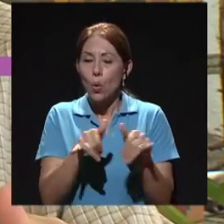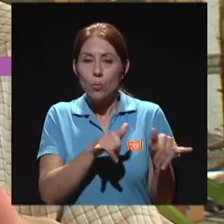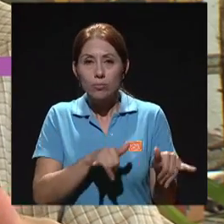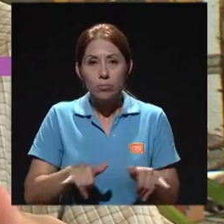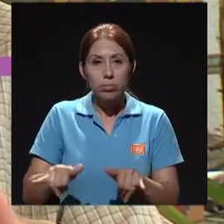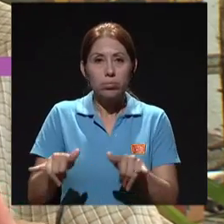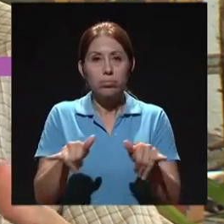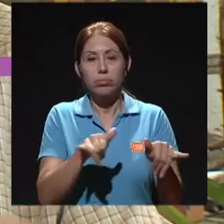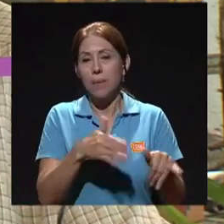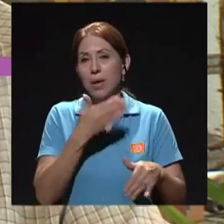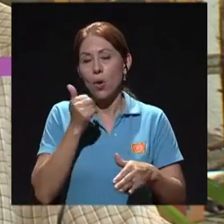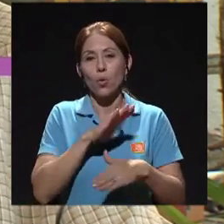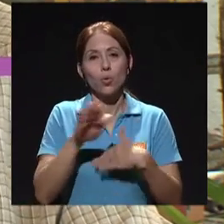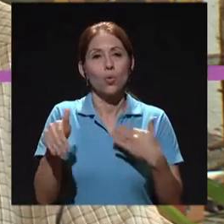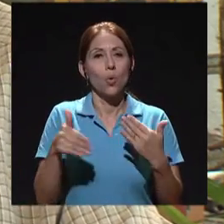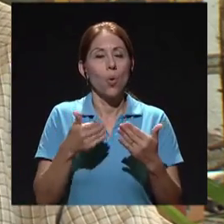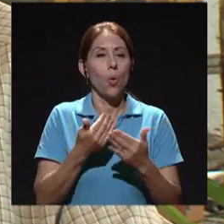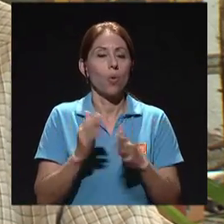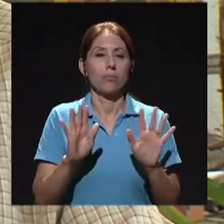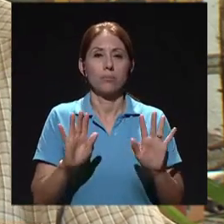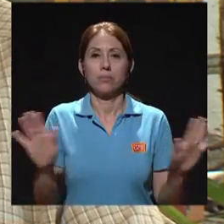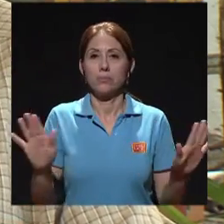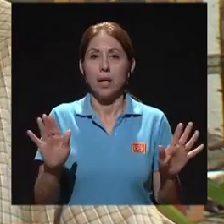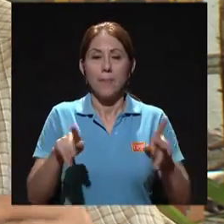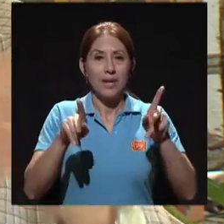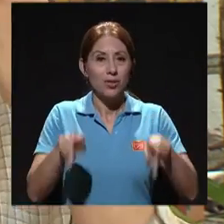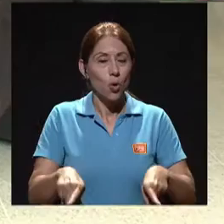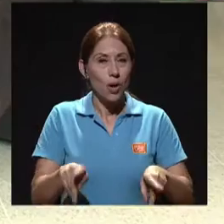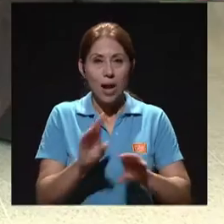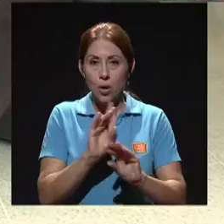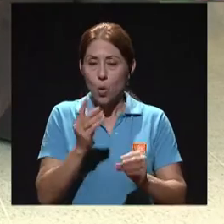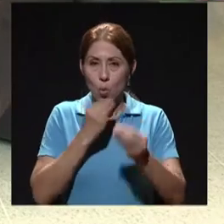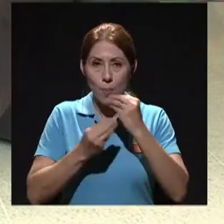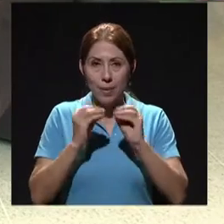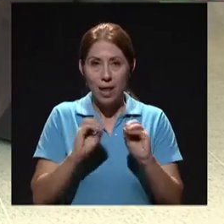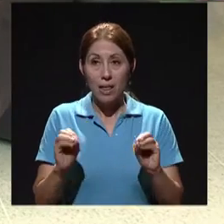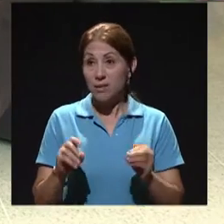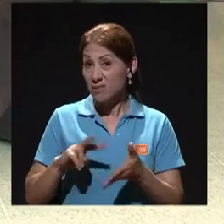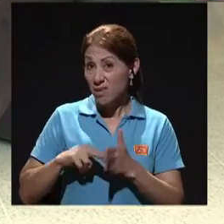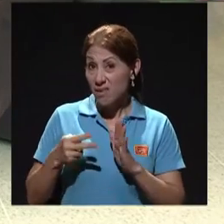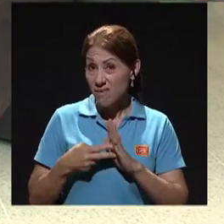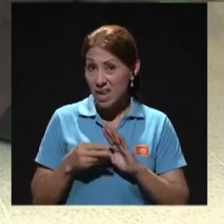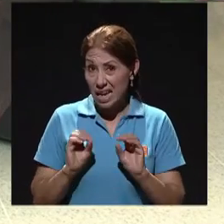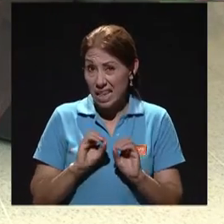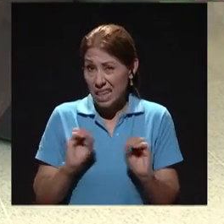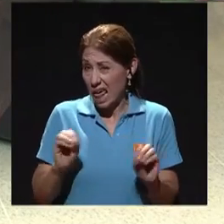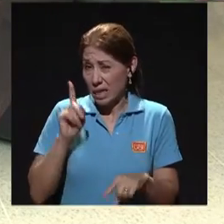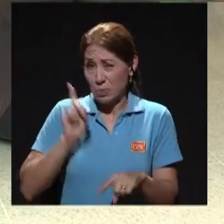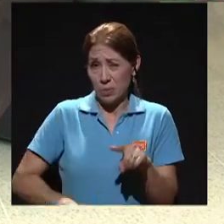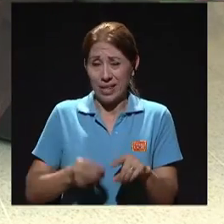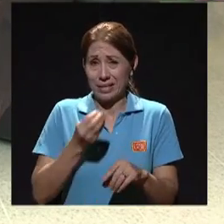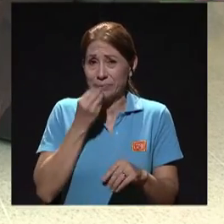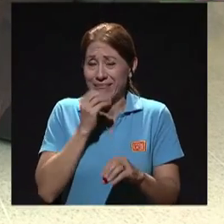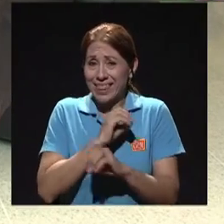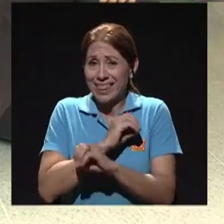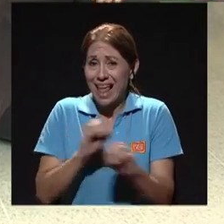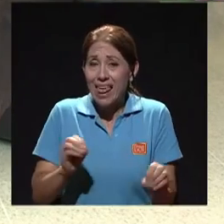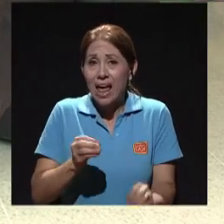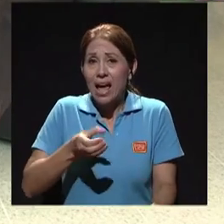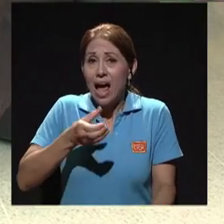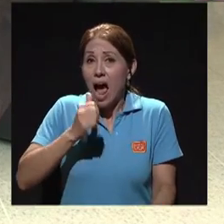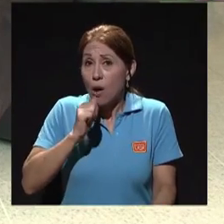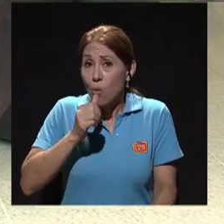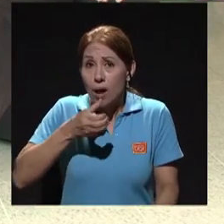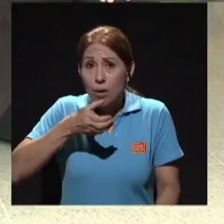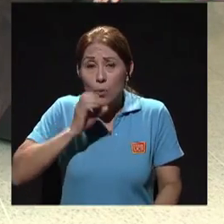que la persona esté en ayunas. ¿Y ayunas significa que ni siquiera un vasito con agua se puede tomar o qué es, a qué nos